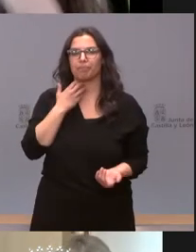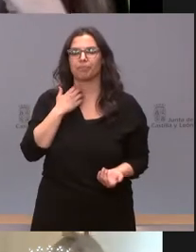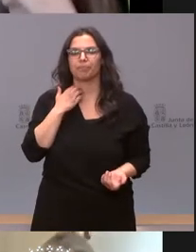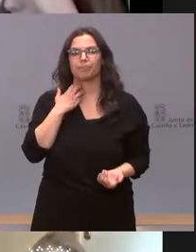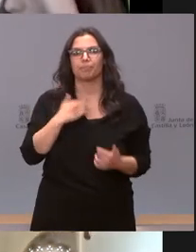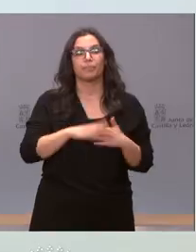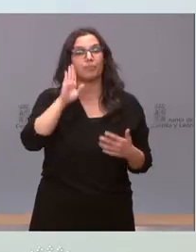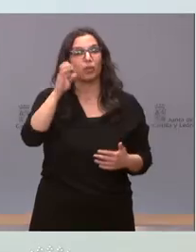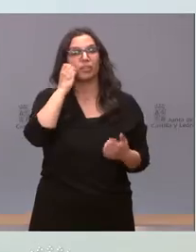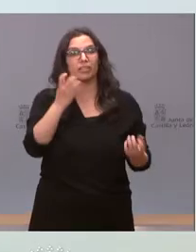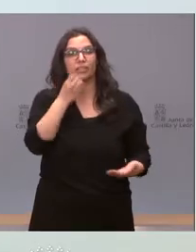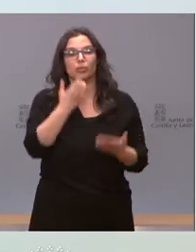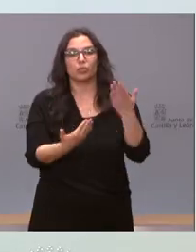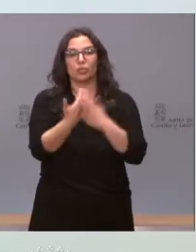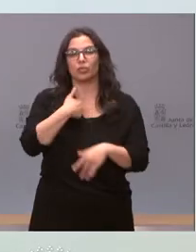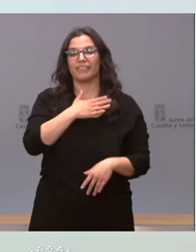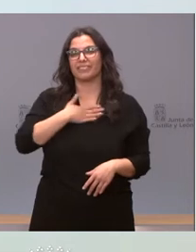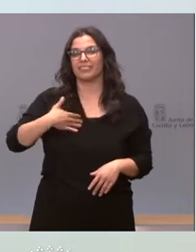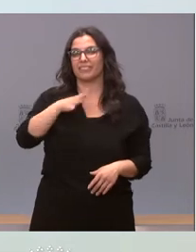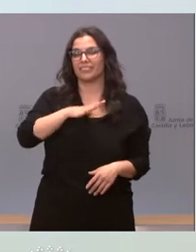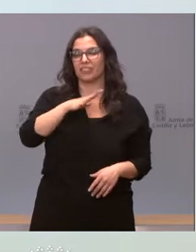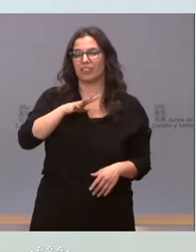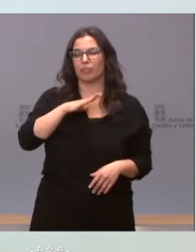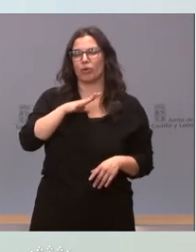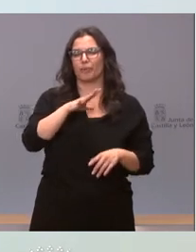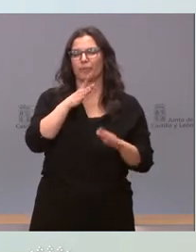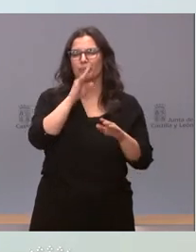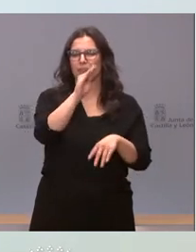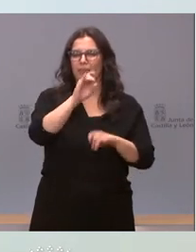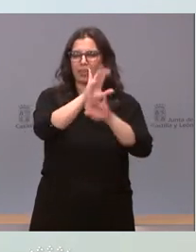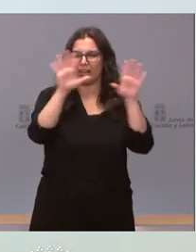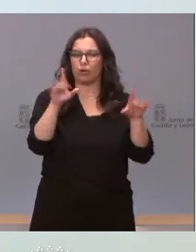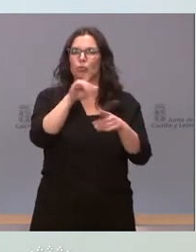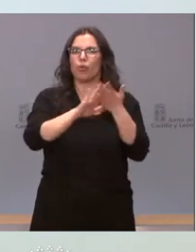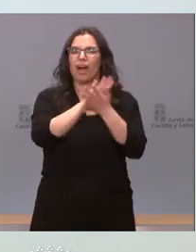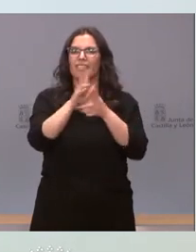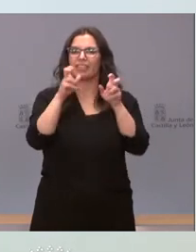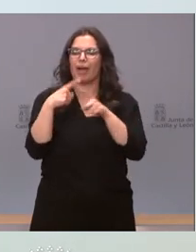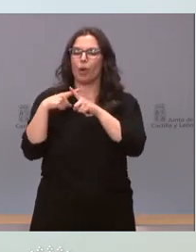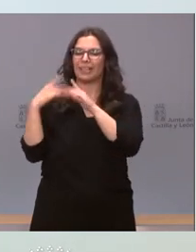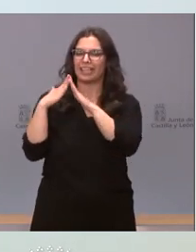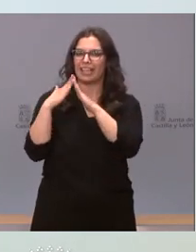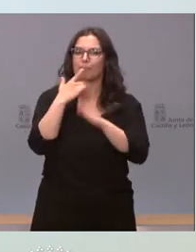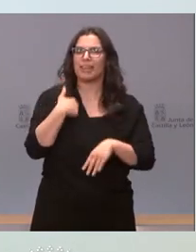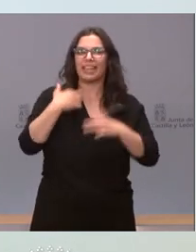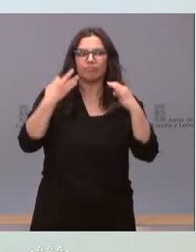Hola, ¿qué tal? Muy buenos días. Quería, por favor, un par de aclaraciones. Habla usted de convivientes. ¿Podría quedar claro qué es un conviviente? Porque la gente tiene